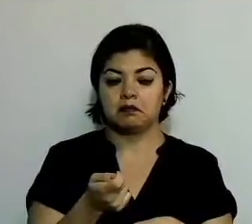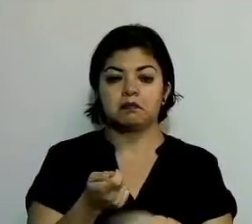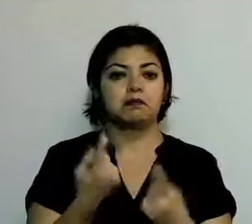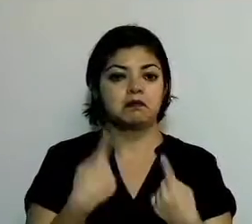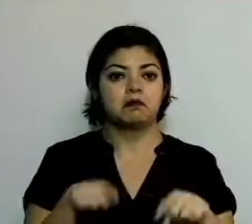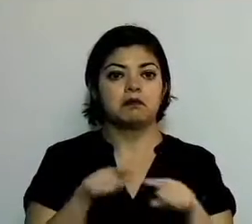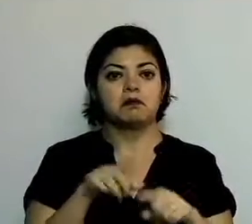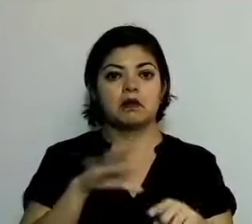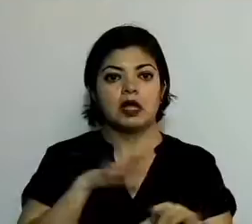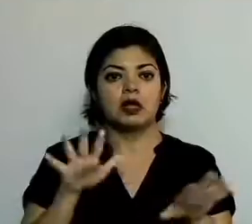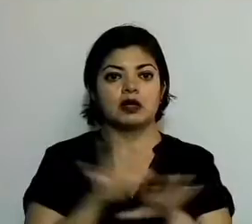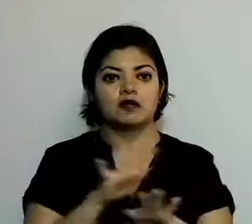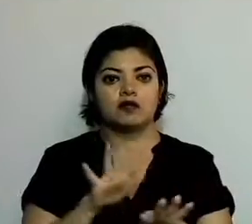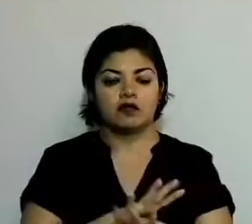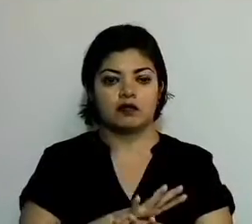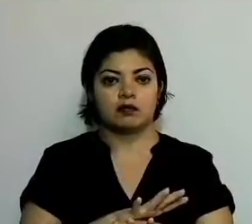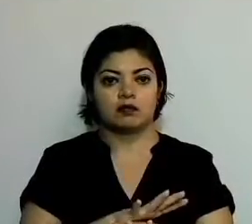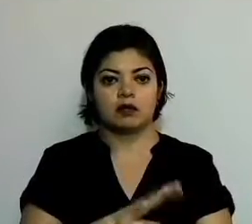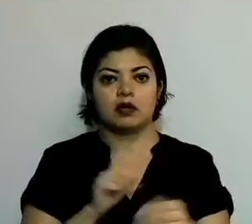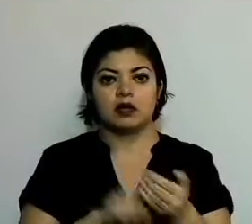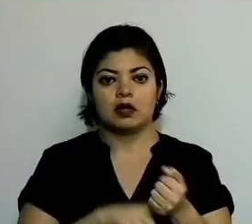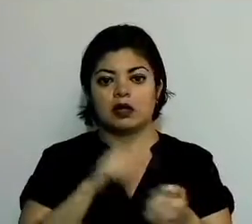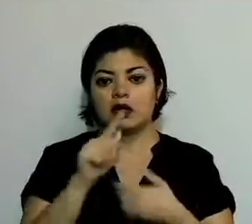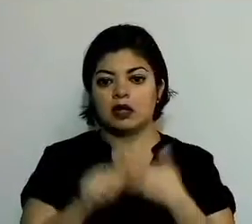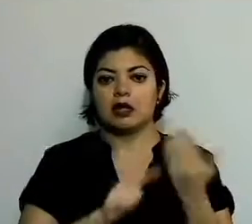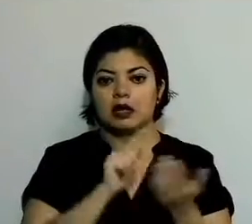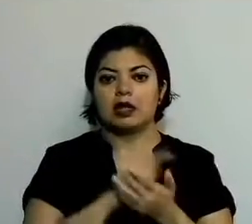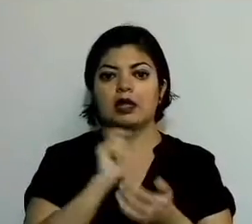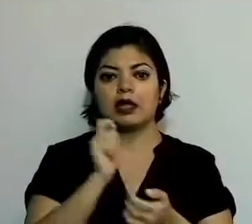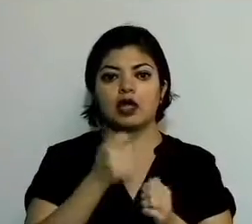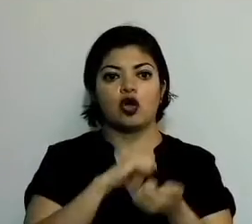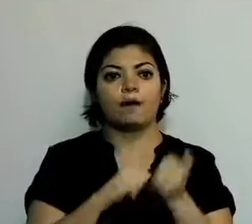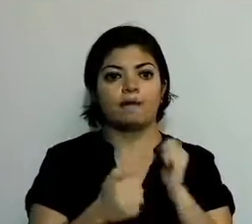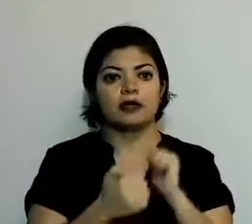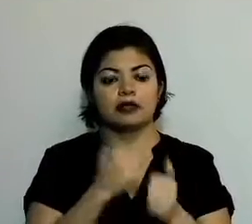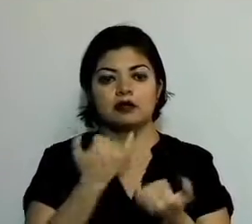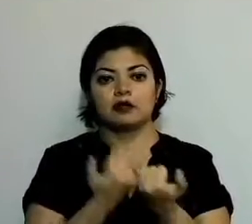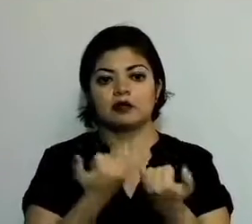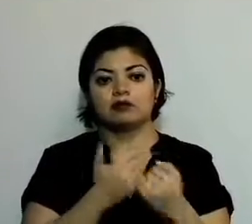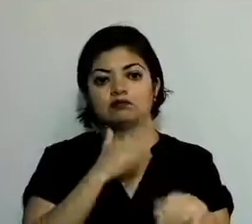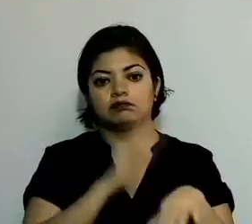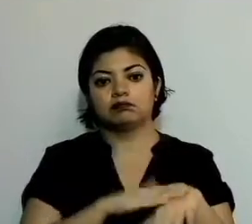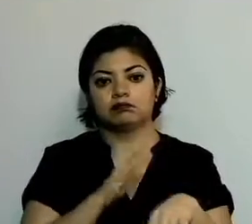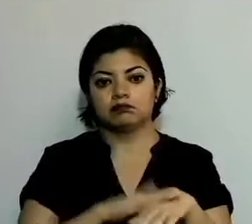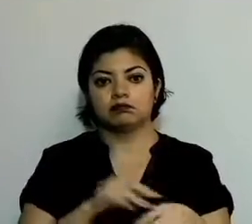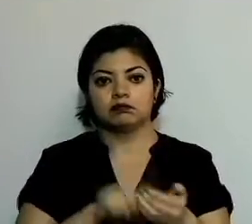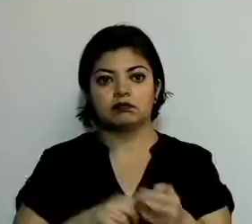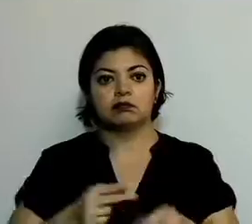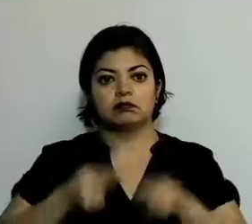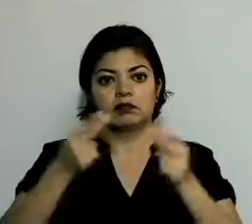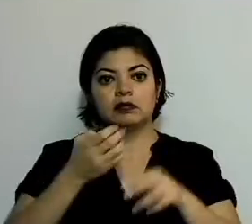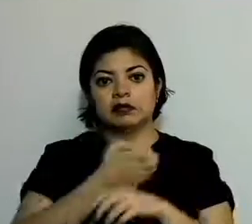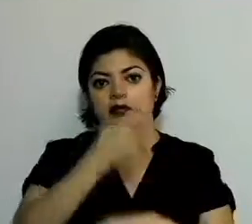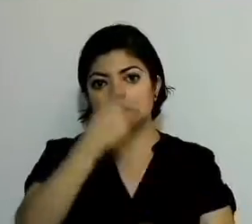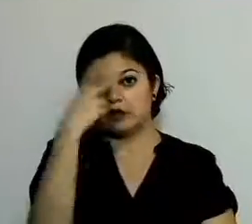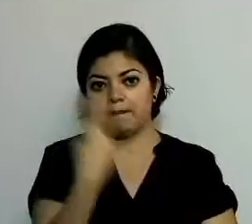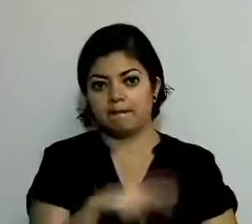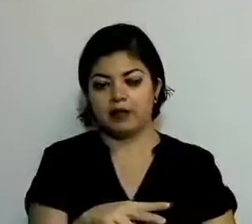reforman diversas disposiciones de la Ley de Competitividad y Ordenamiento Comercial del Estado de México,